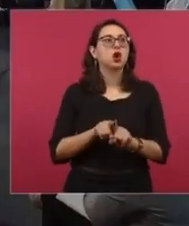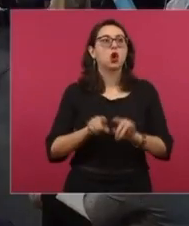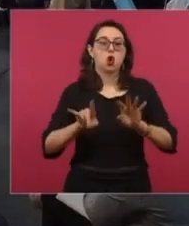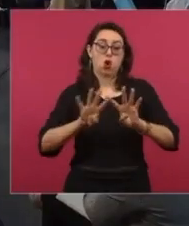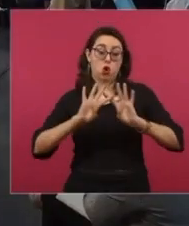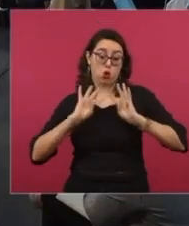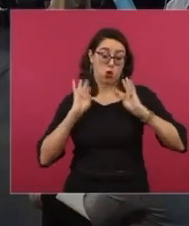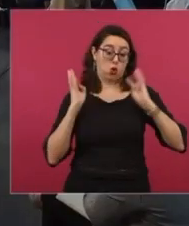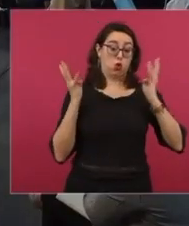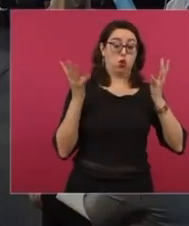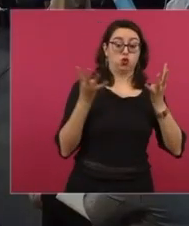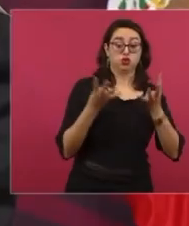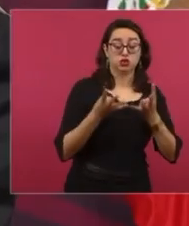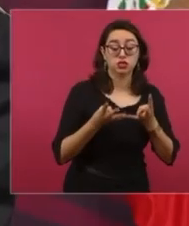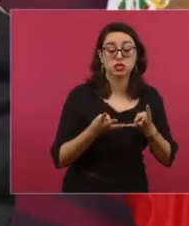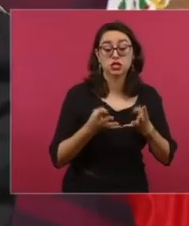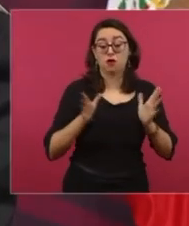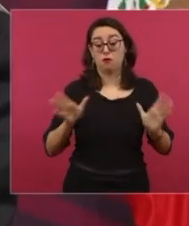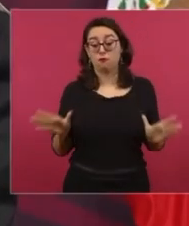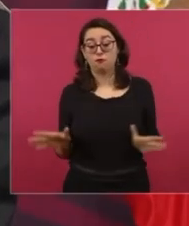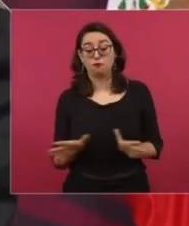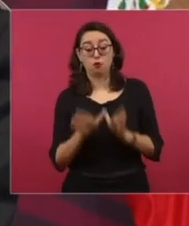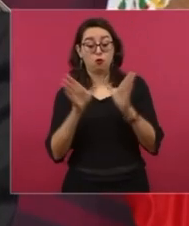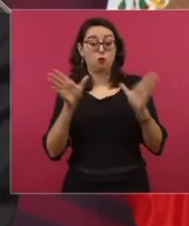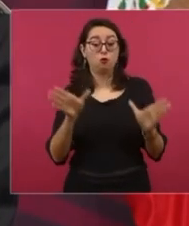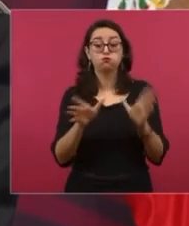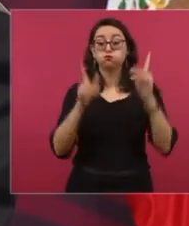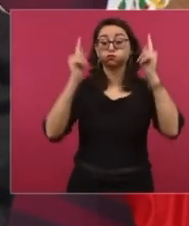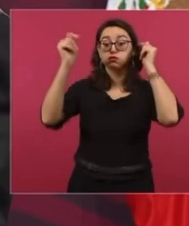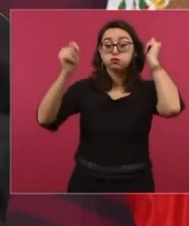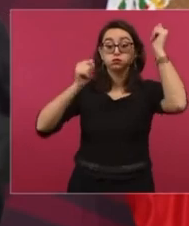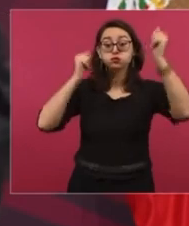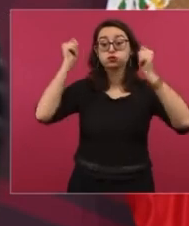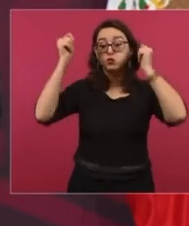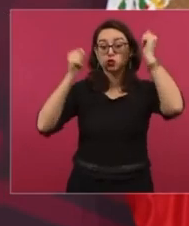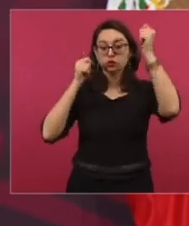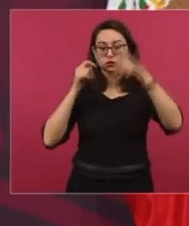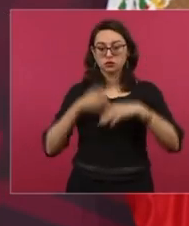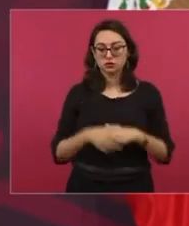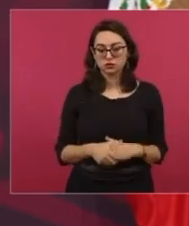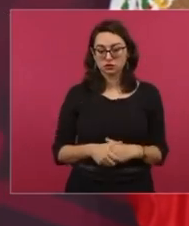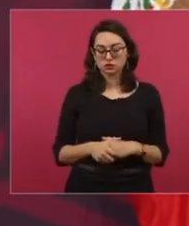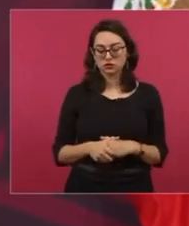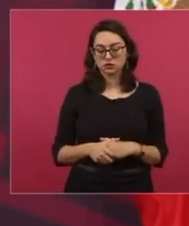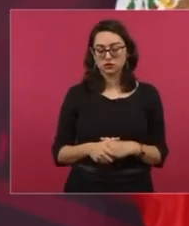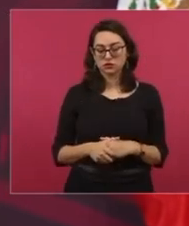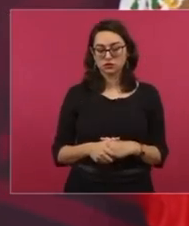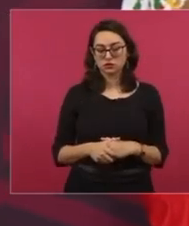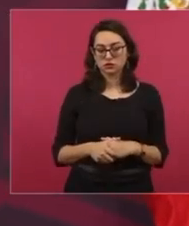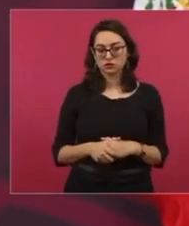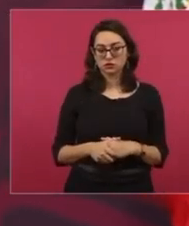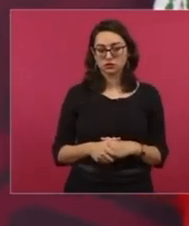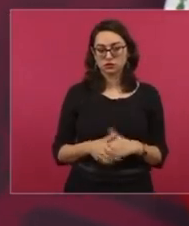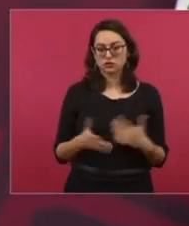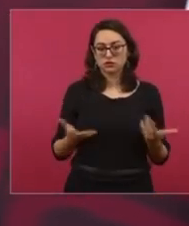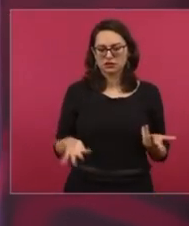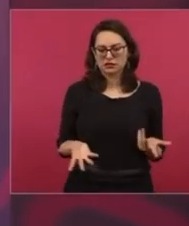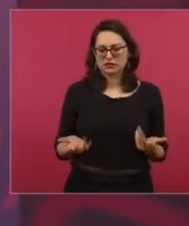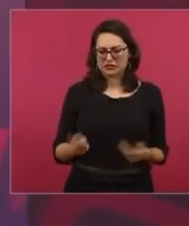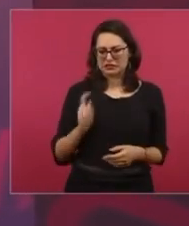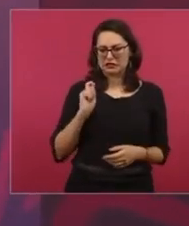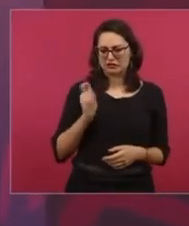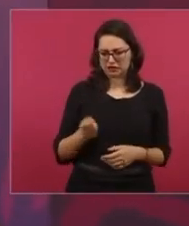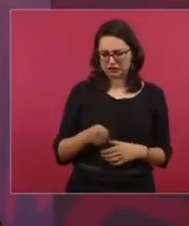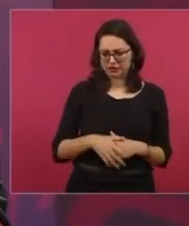turismo, se cobra un impuesto a los turistas